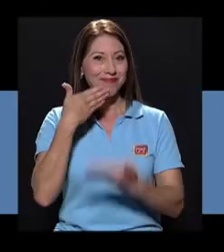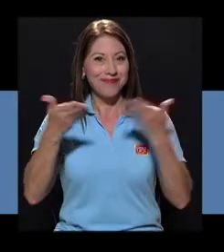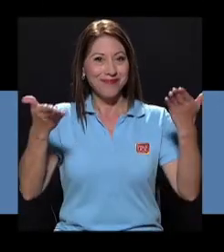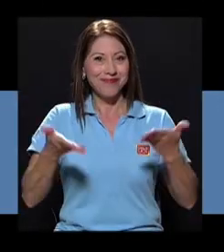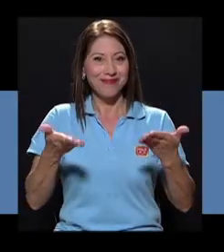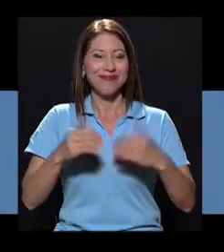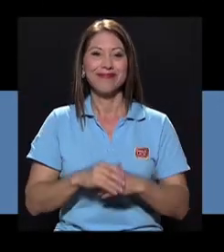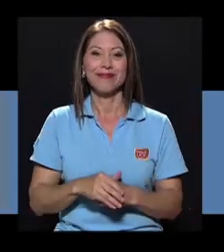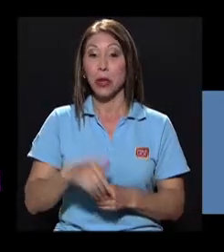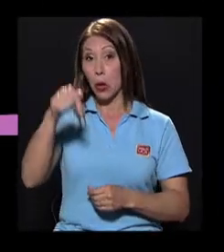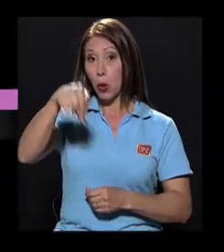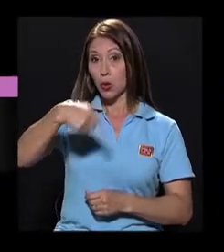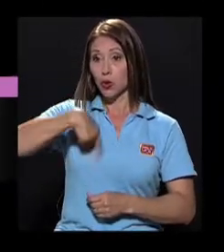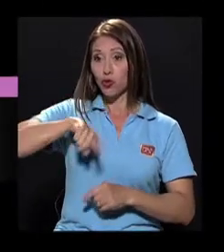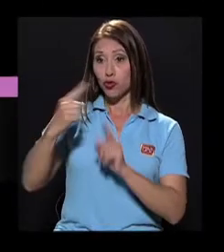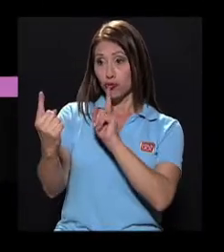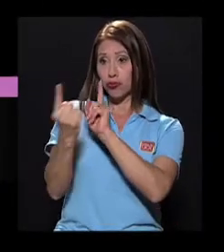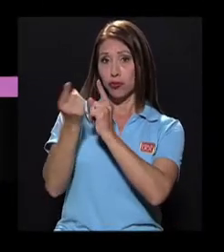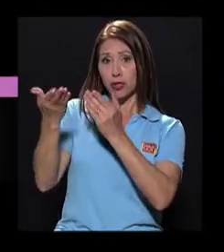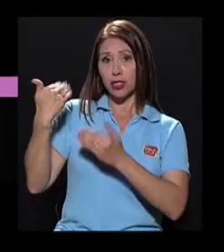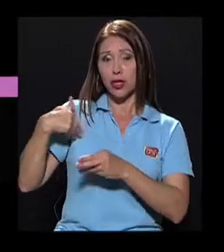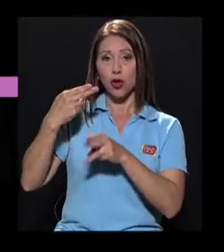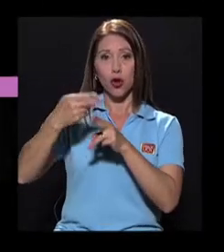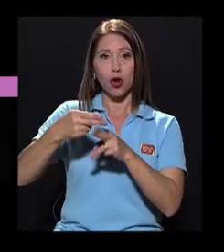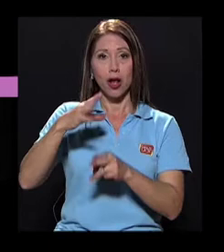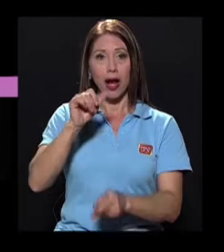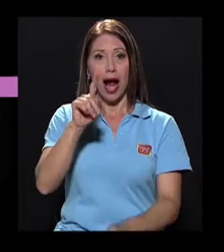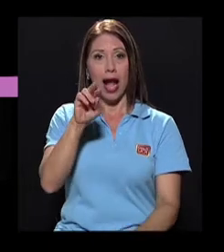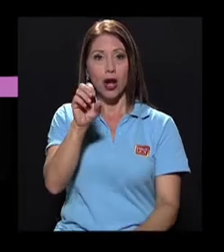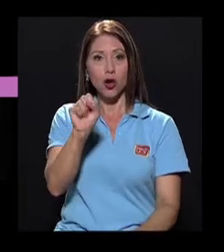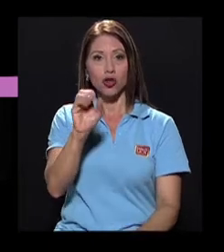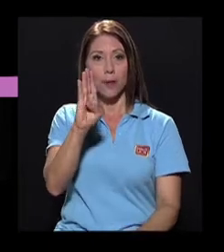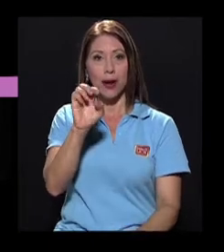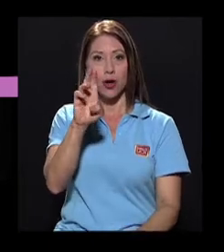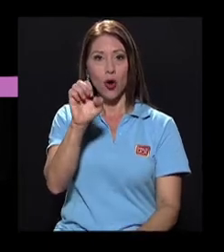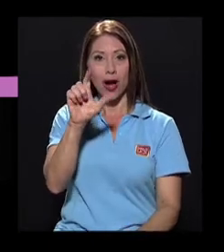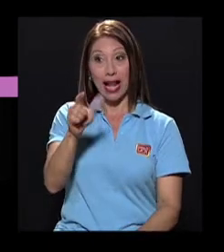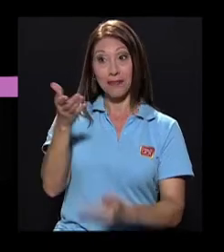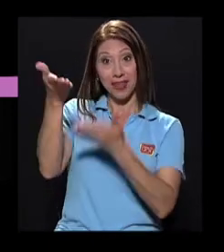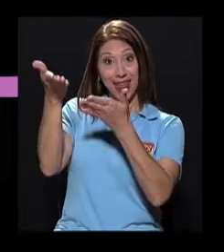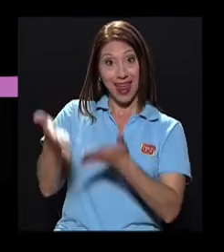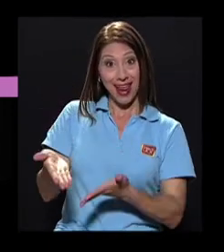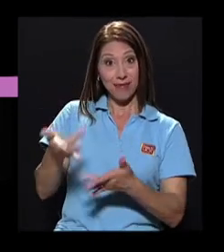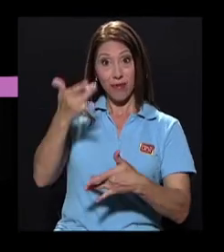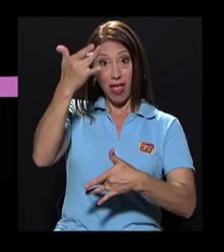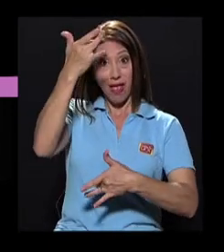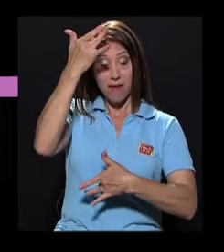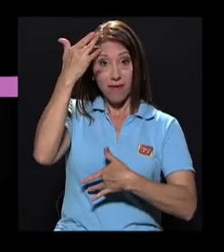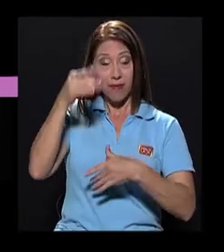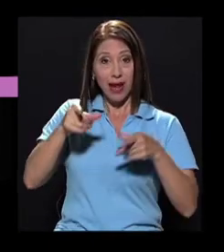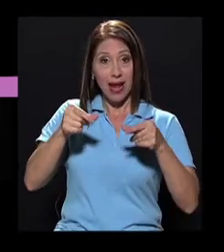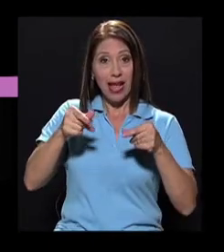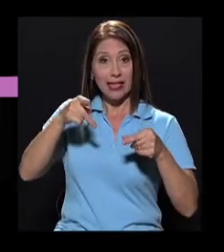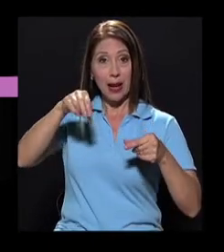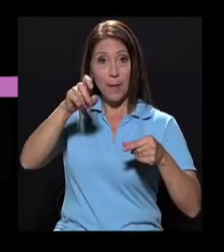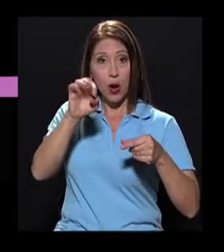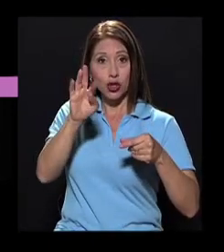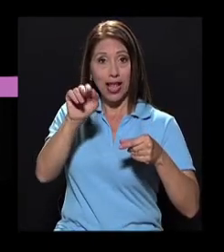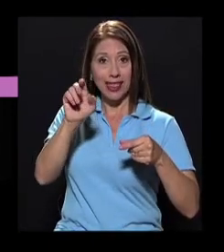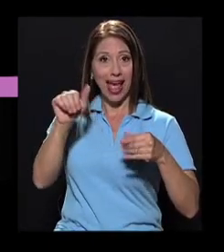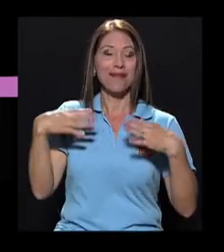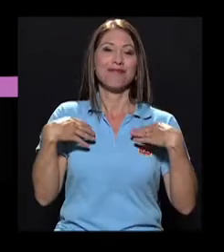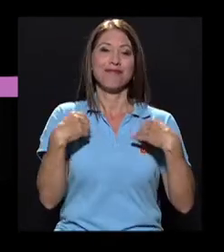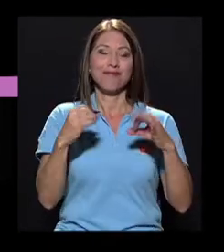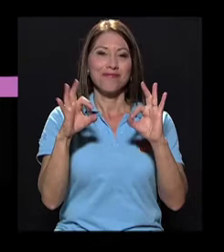Hola, bienvenidos. Estamos hoy con el señor Carlos Berrocal. Don Carlos es sobreviviente de cáncer de